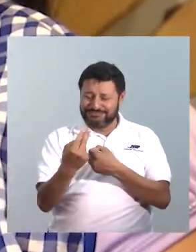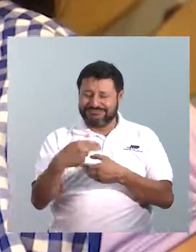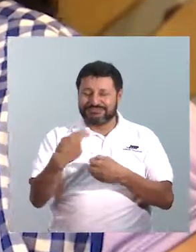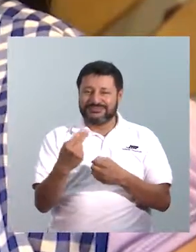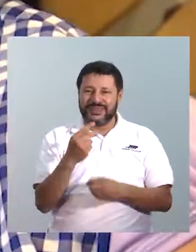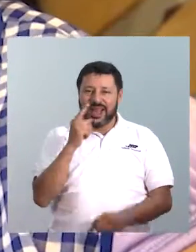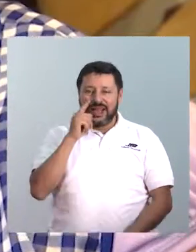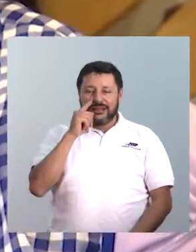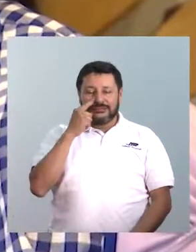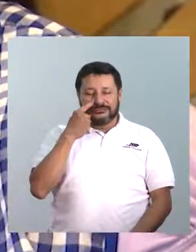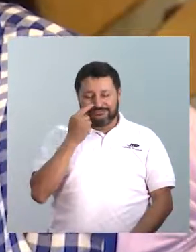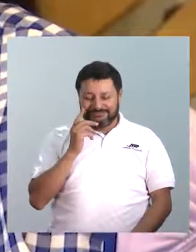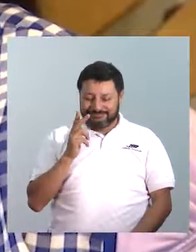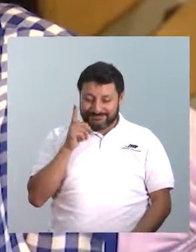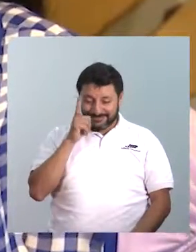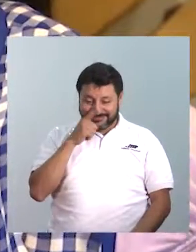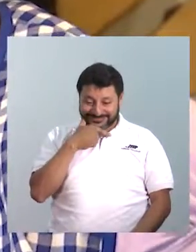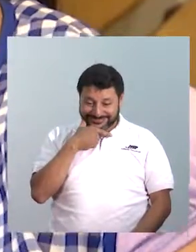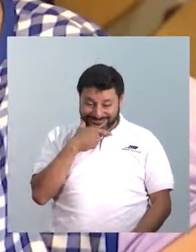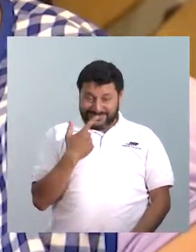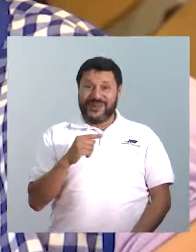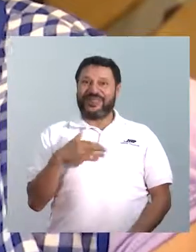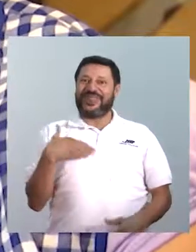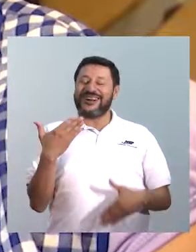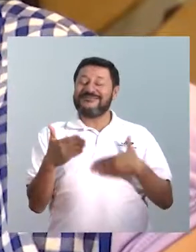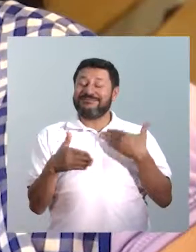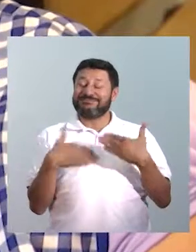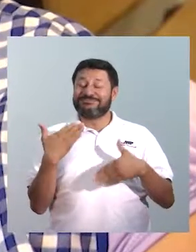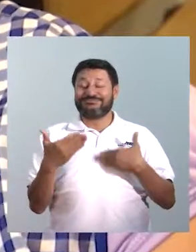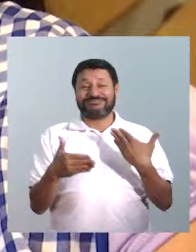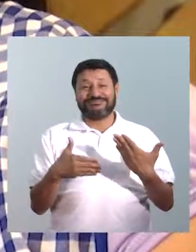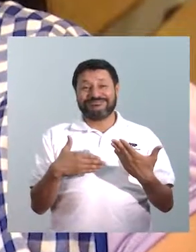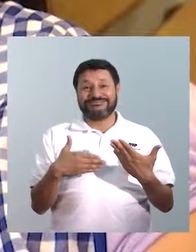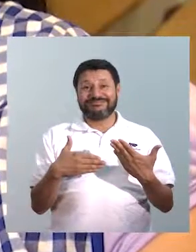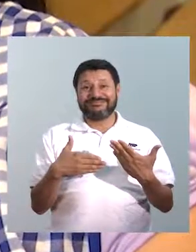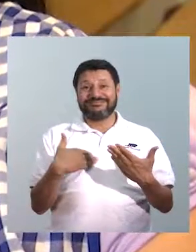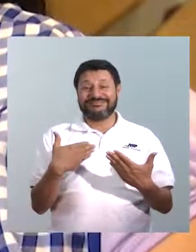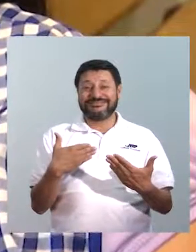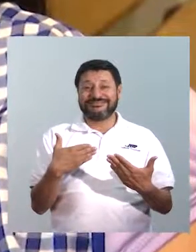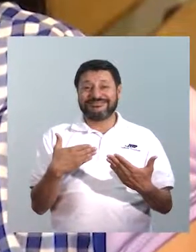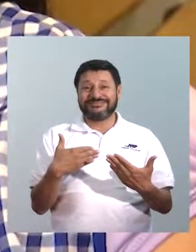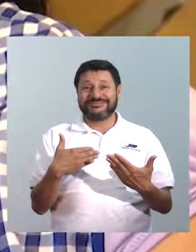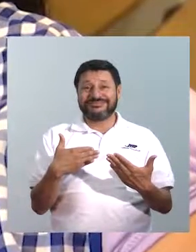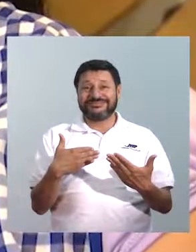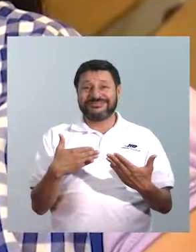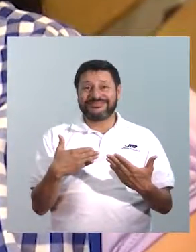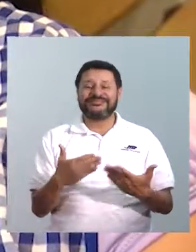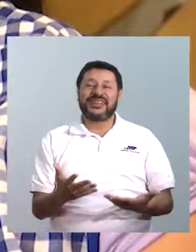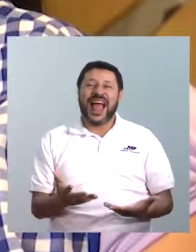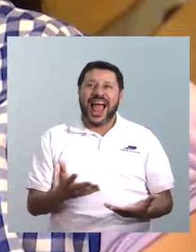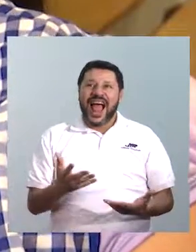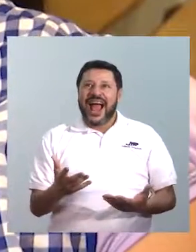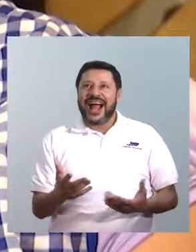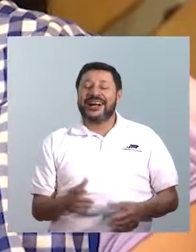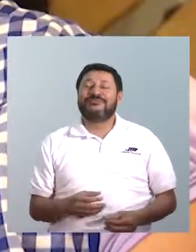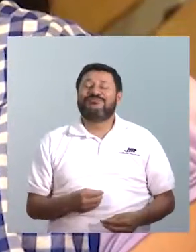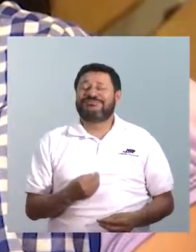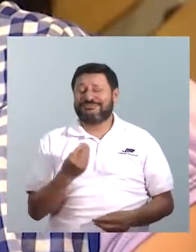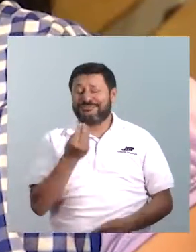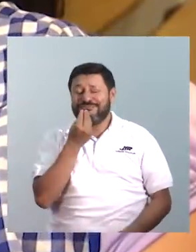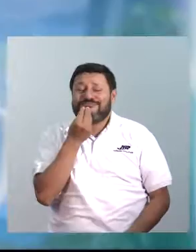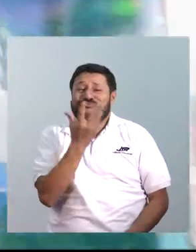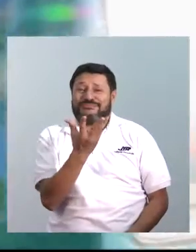nos da mucha nostalgia, pero también nos sentimos muy, es